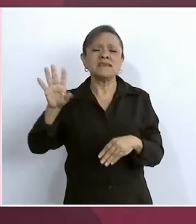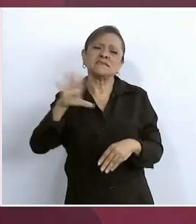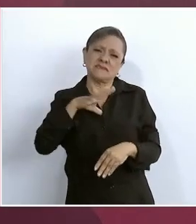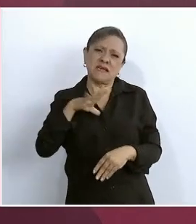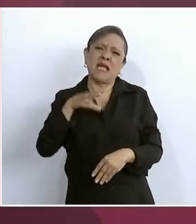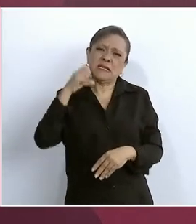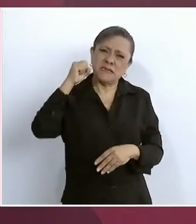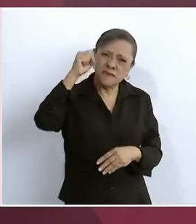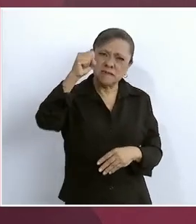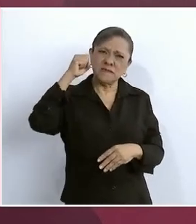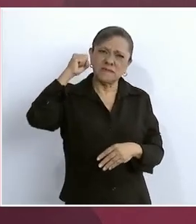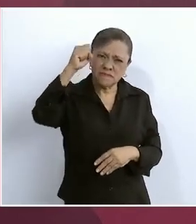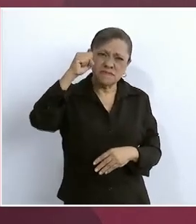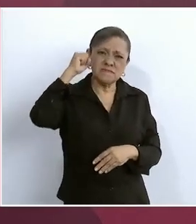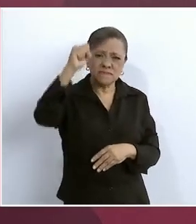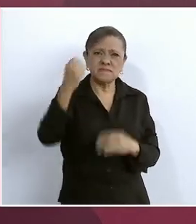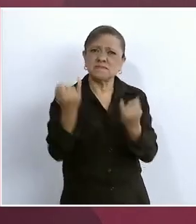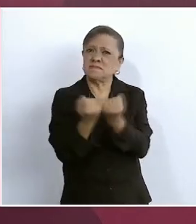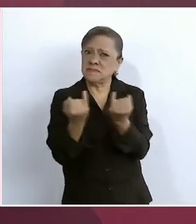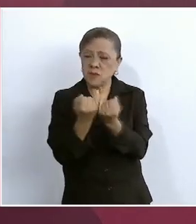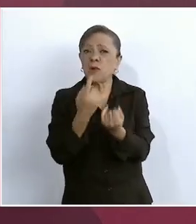demandas,